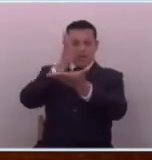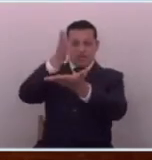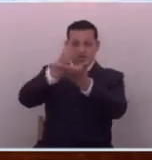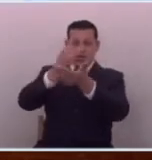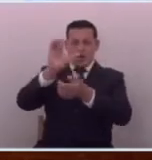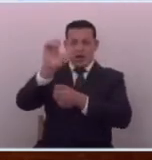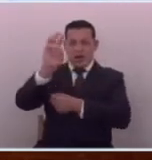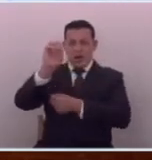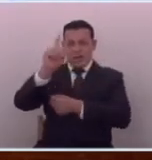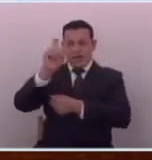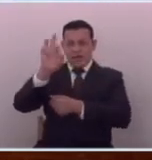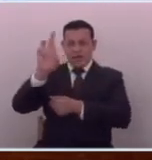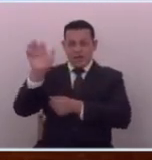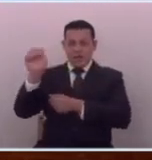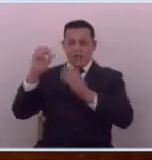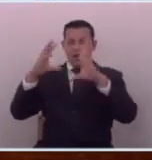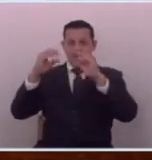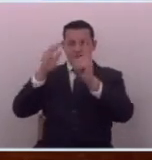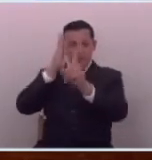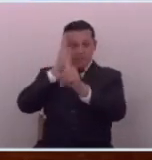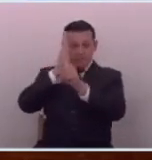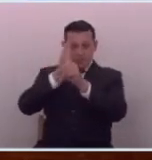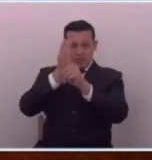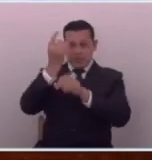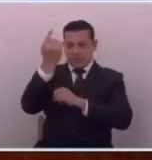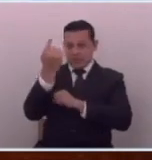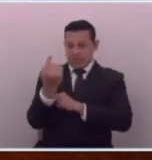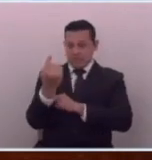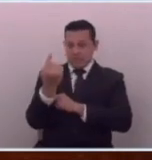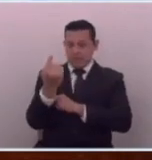campanera hablar directamente con la gente